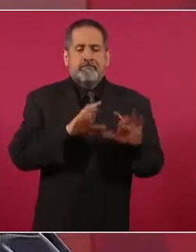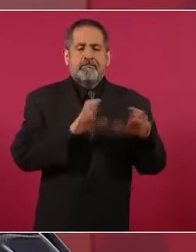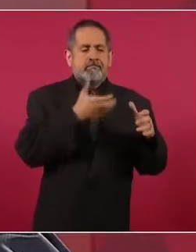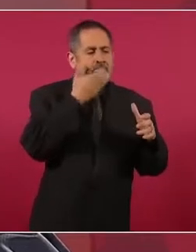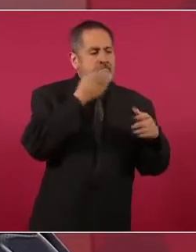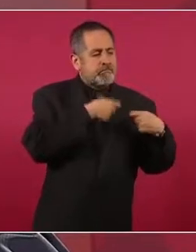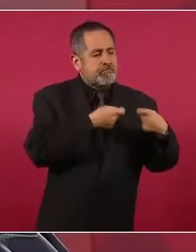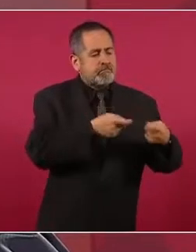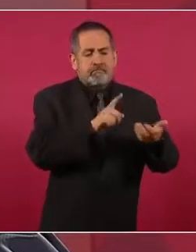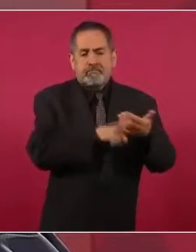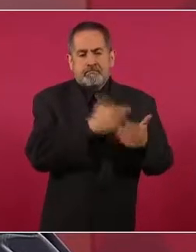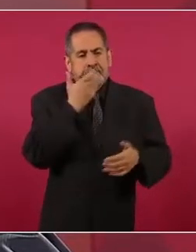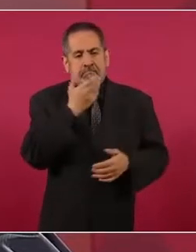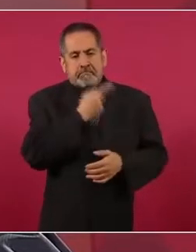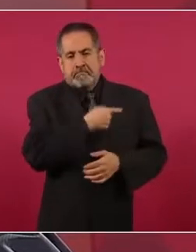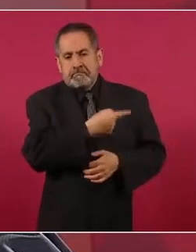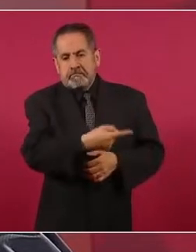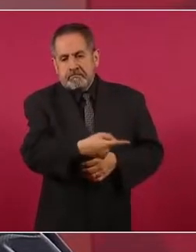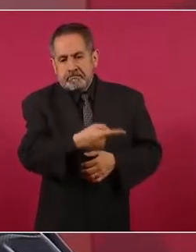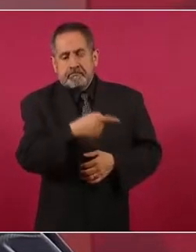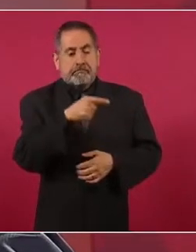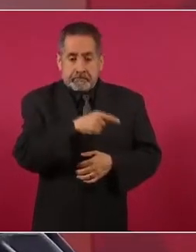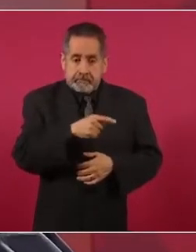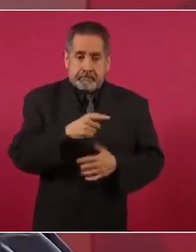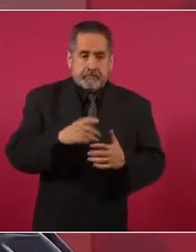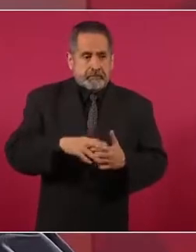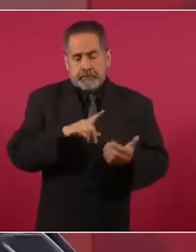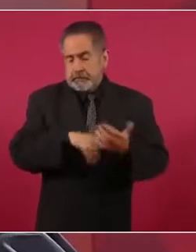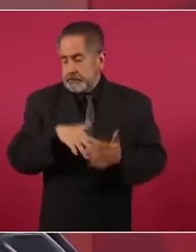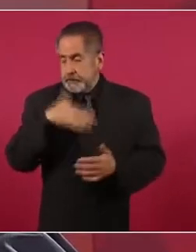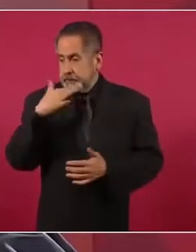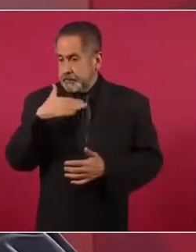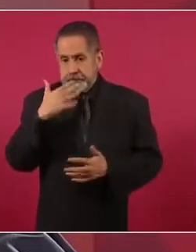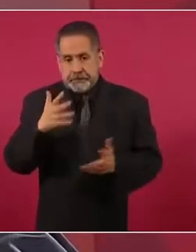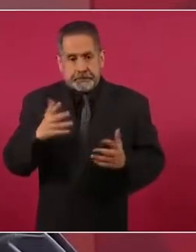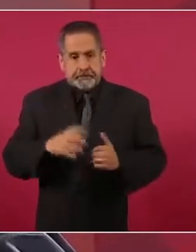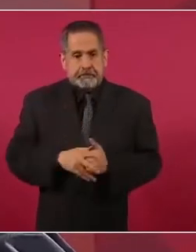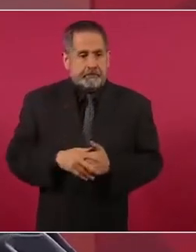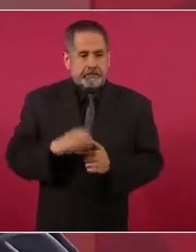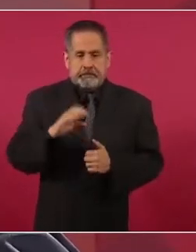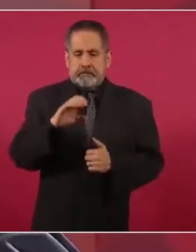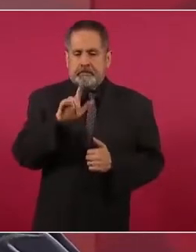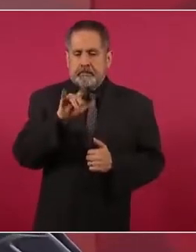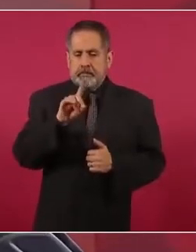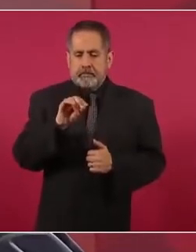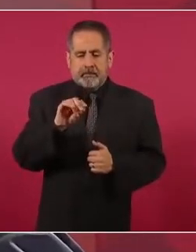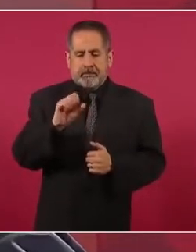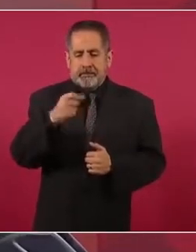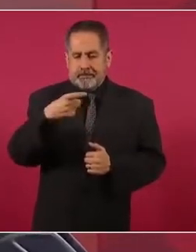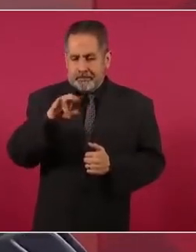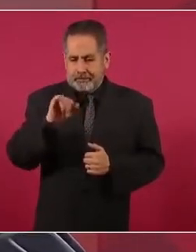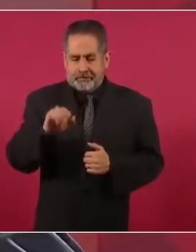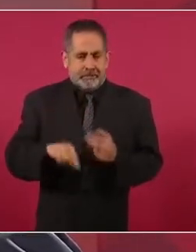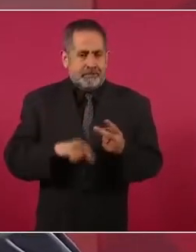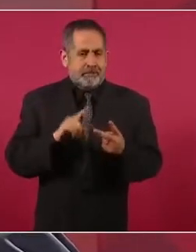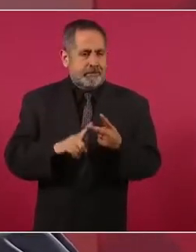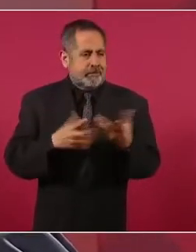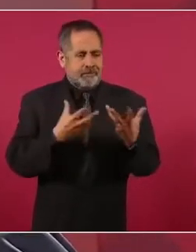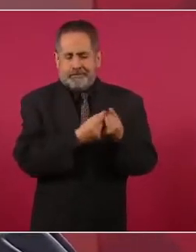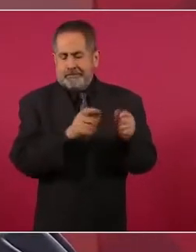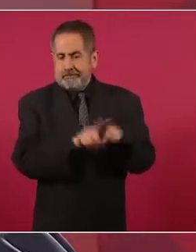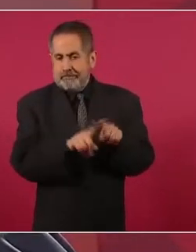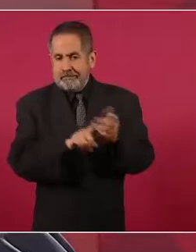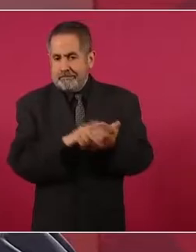corruptos, Claudio X. González y compañía,